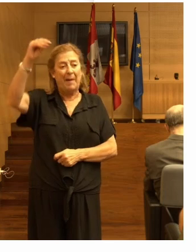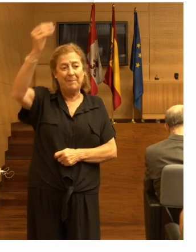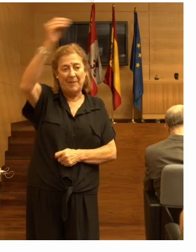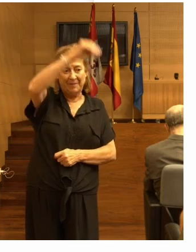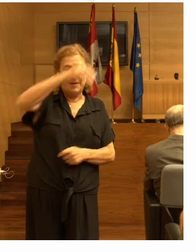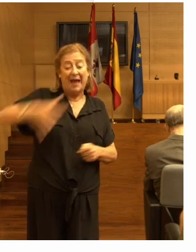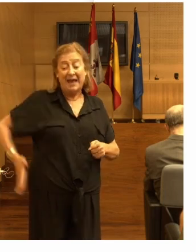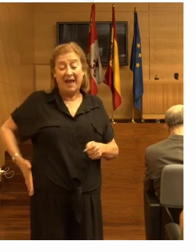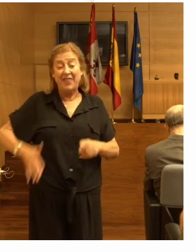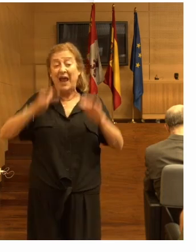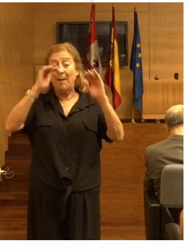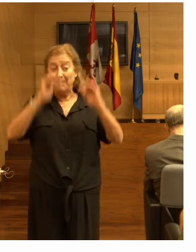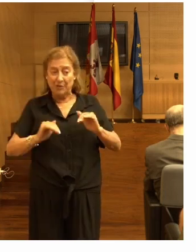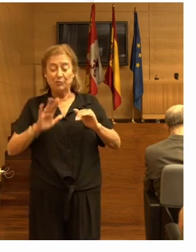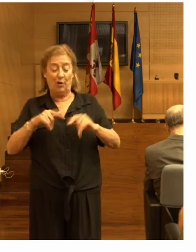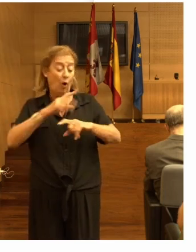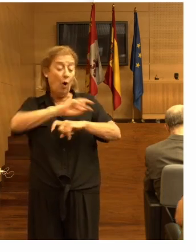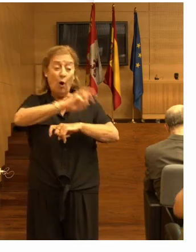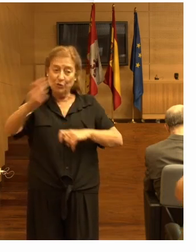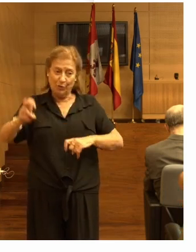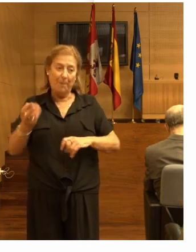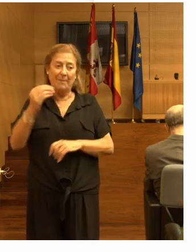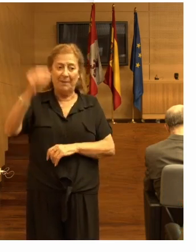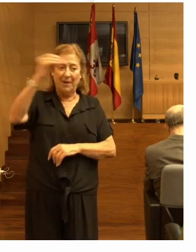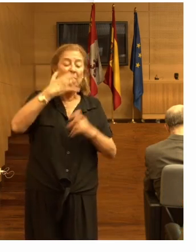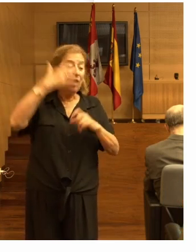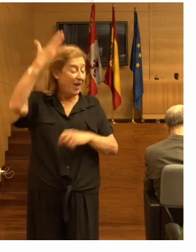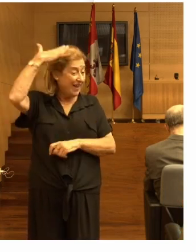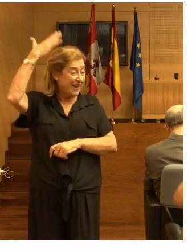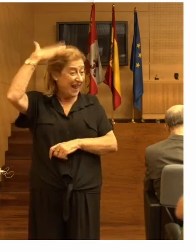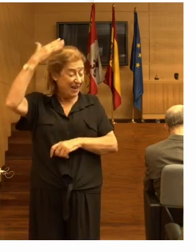aumentando los números, por ejemplo, en cráneo.